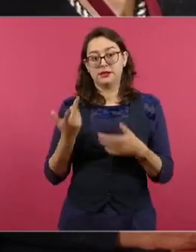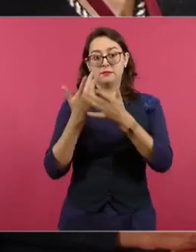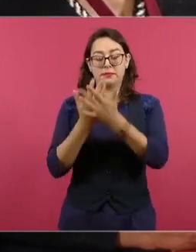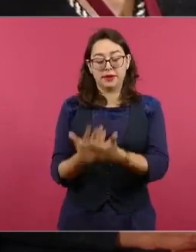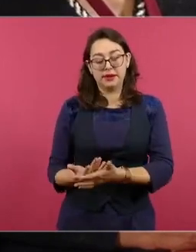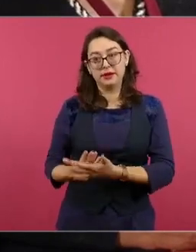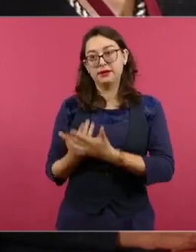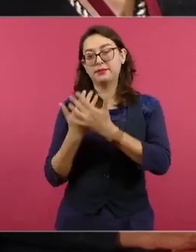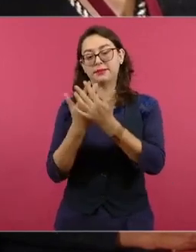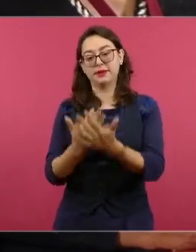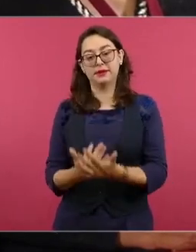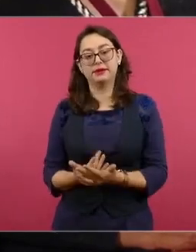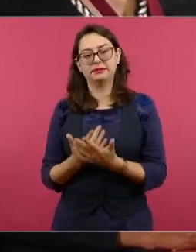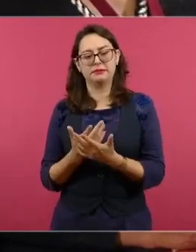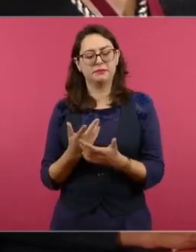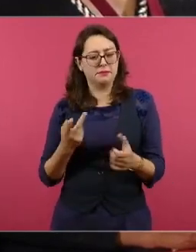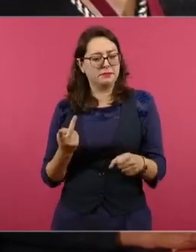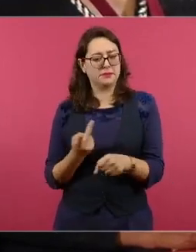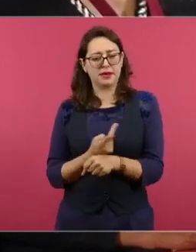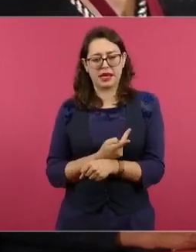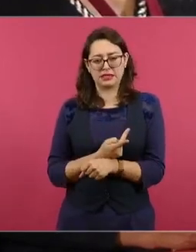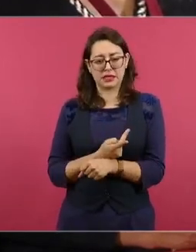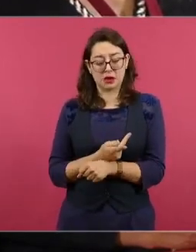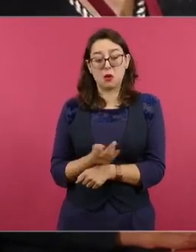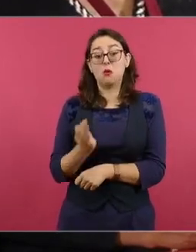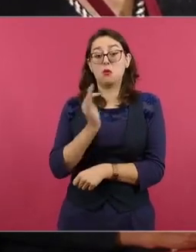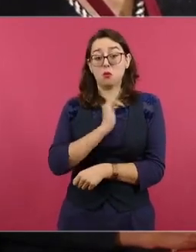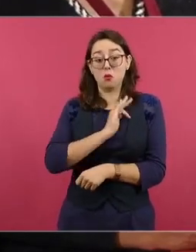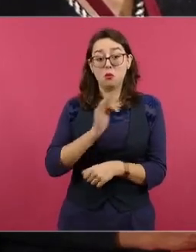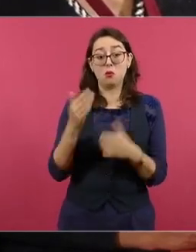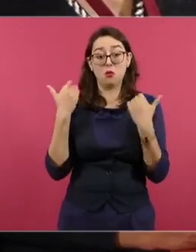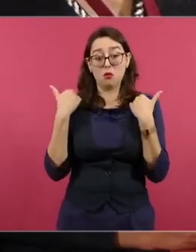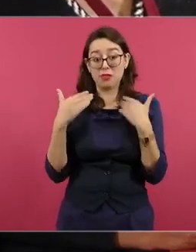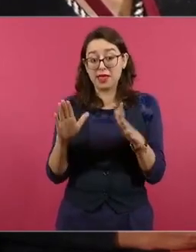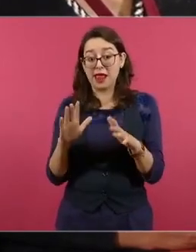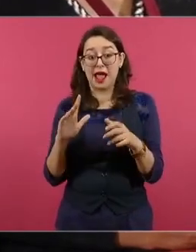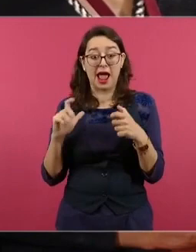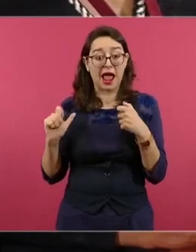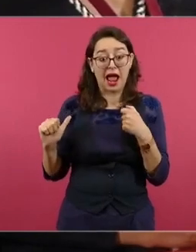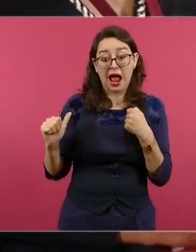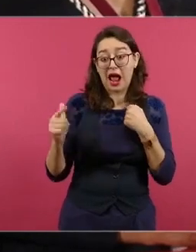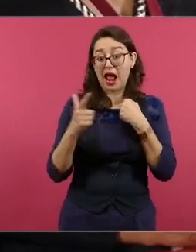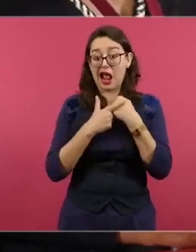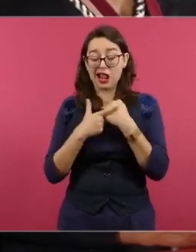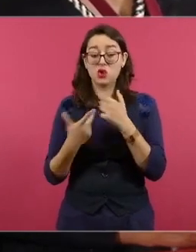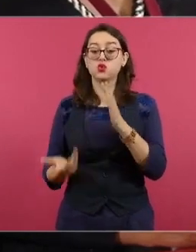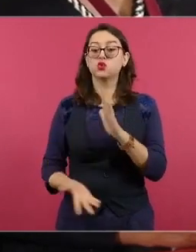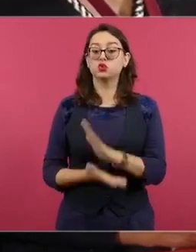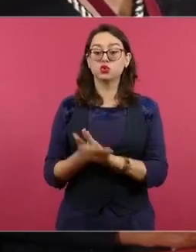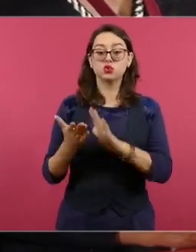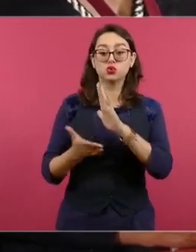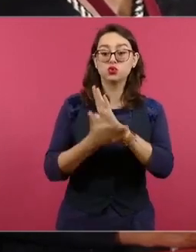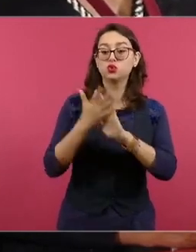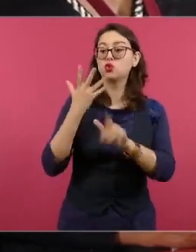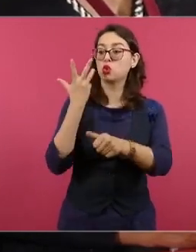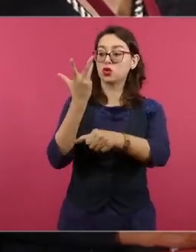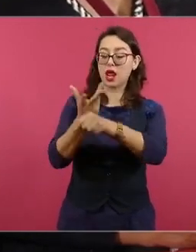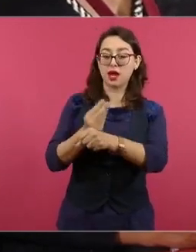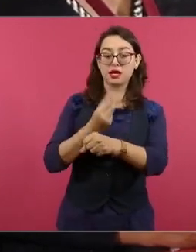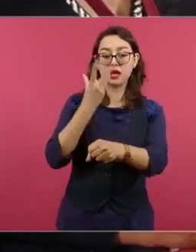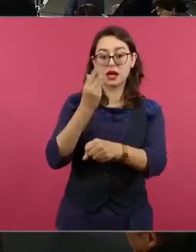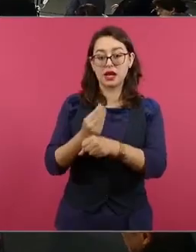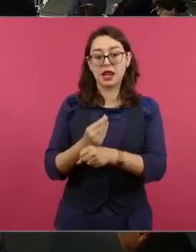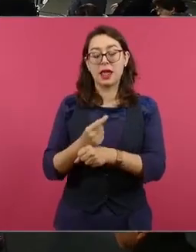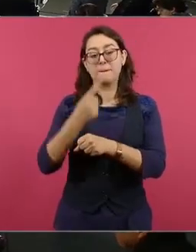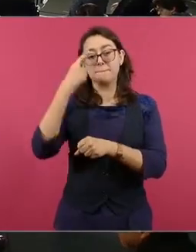país. ¿Habrá oportunidad de llevar a cabo algún proyecto para mejorar la movilidad en el puente